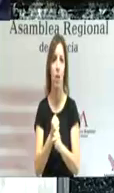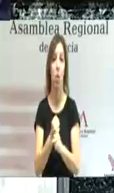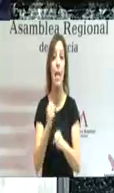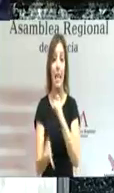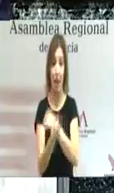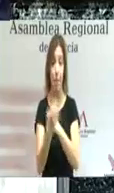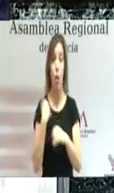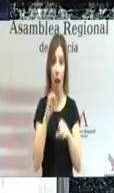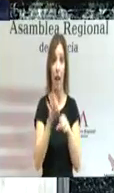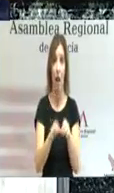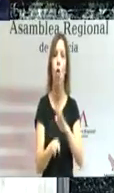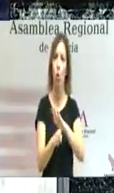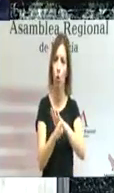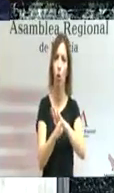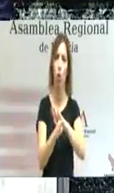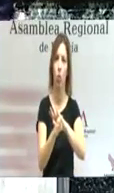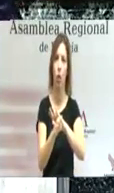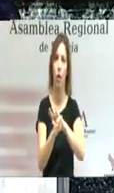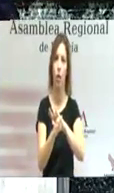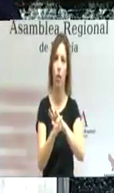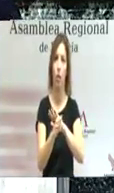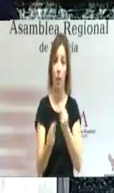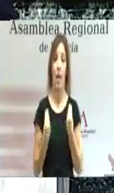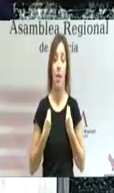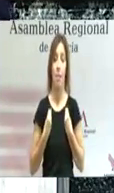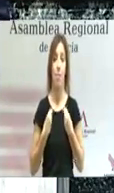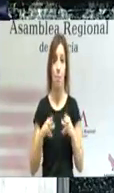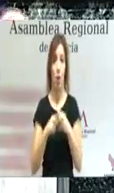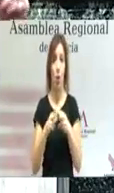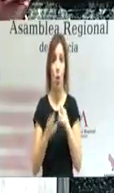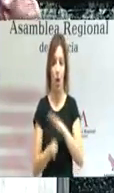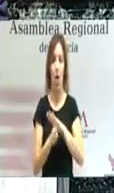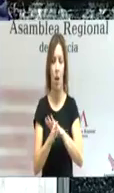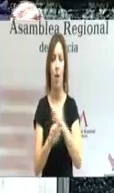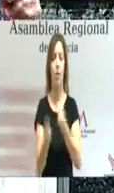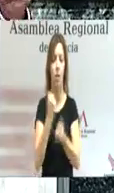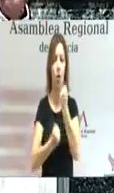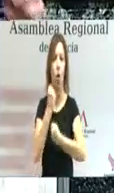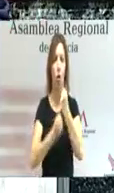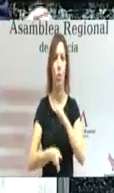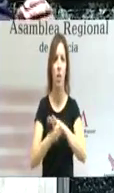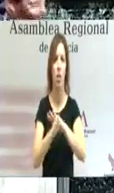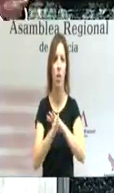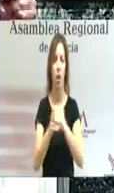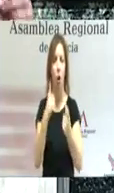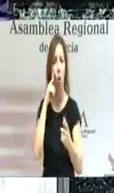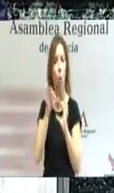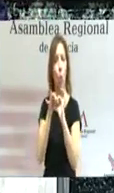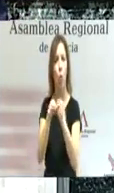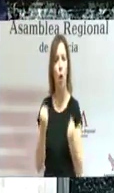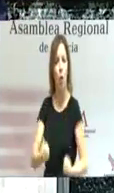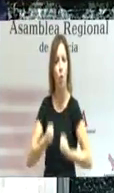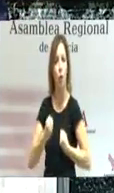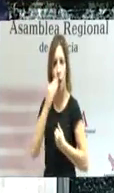de este, porque va más allá de devolver la vitalidad a nuestra economía. Busca su consolidación y su fortaleza de cara a los